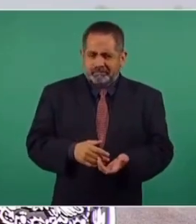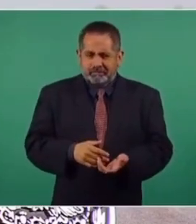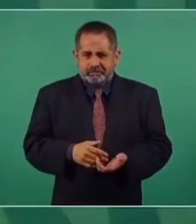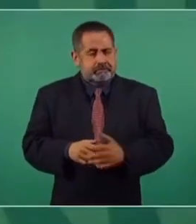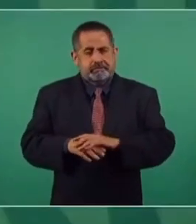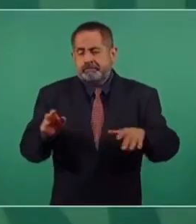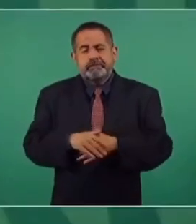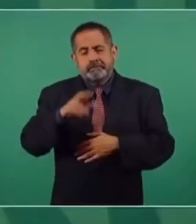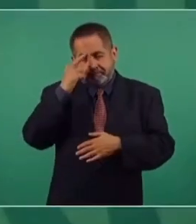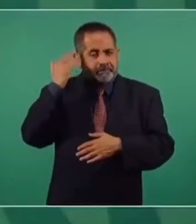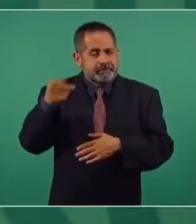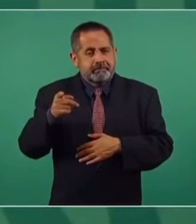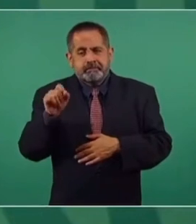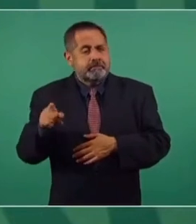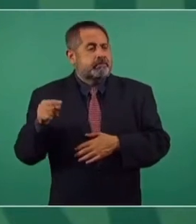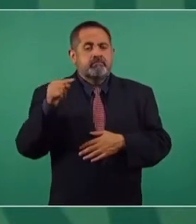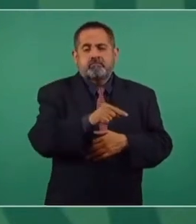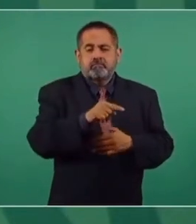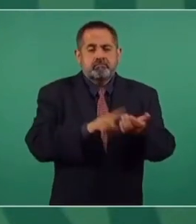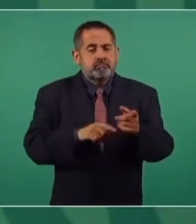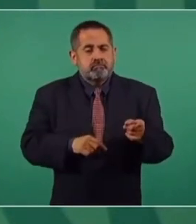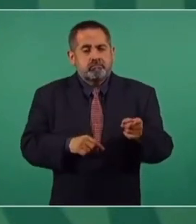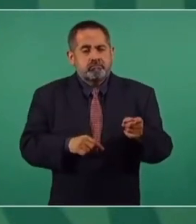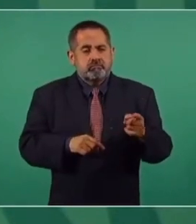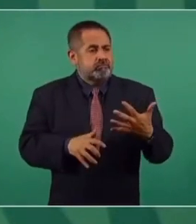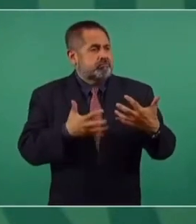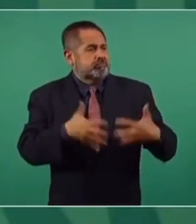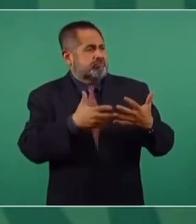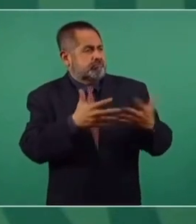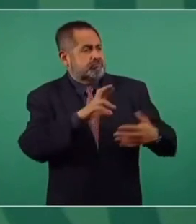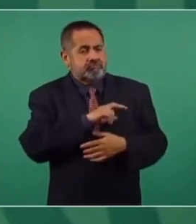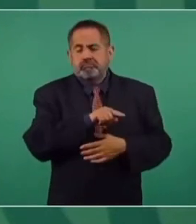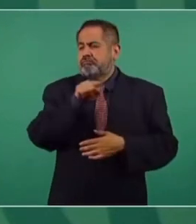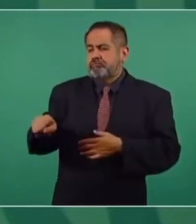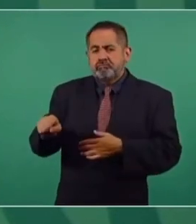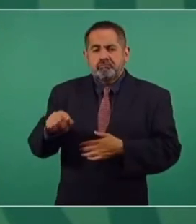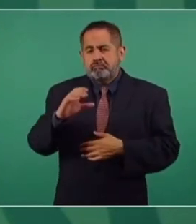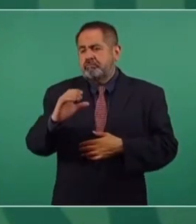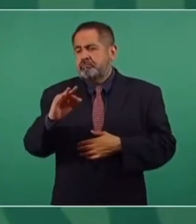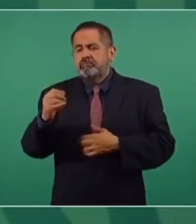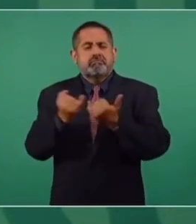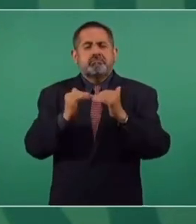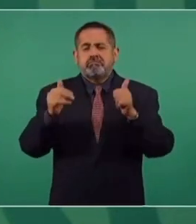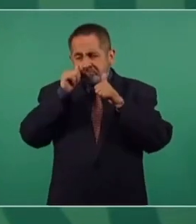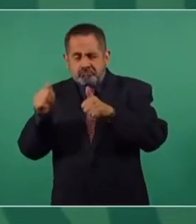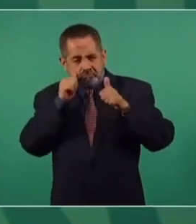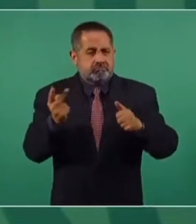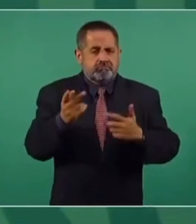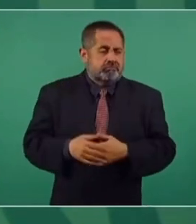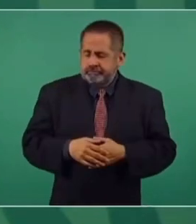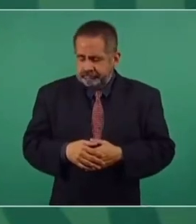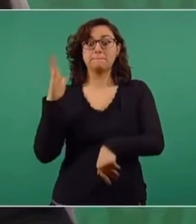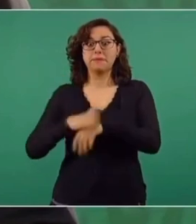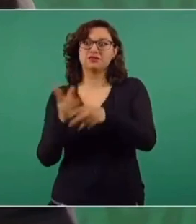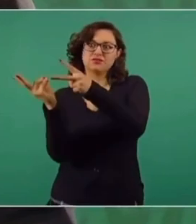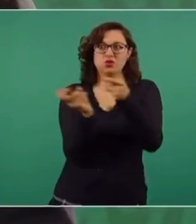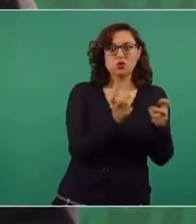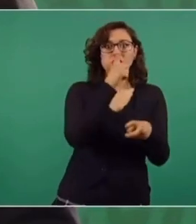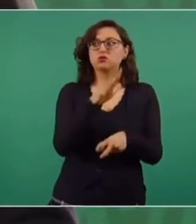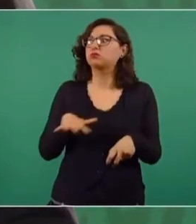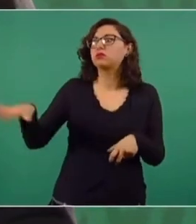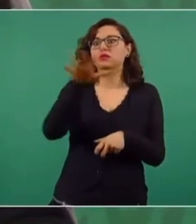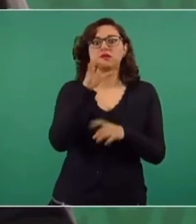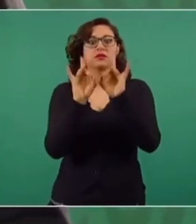se le dio el mismo trato que una empresa privada a la Comisión Federal de Electricidad. Y no puede ser así. Entonces,